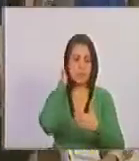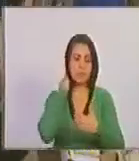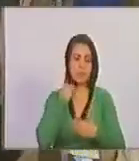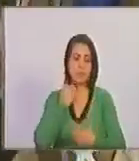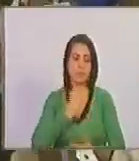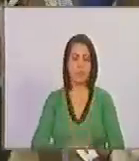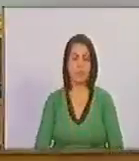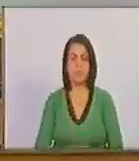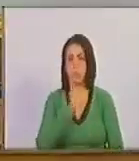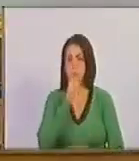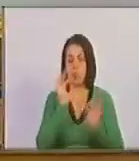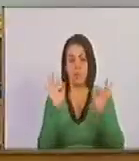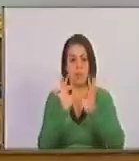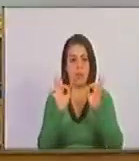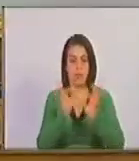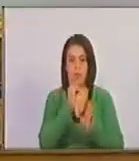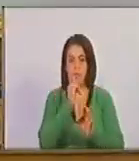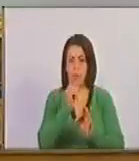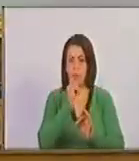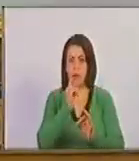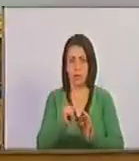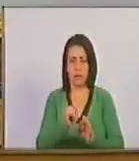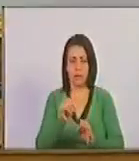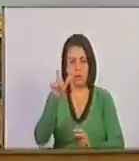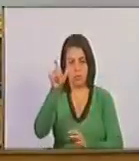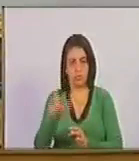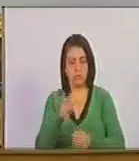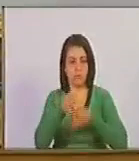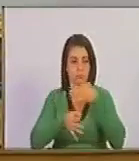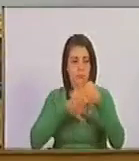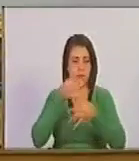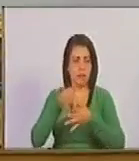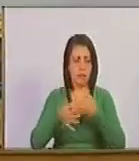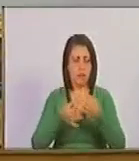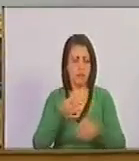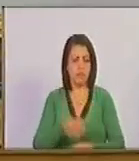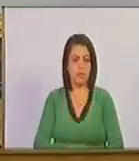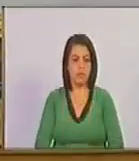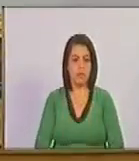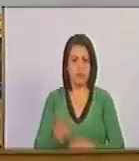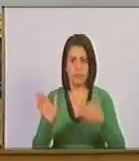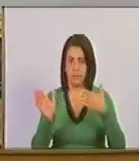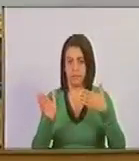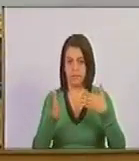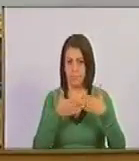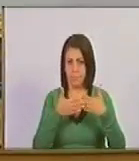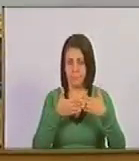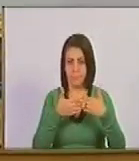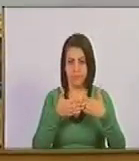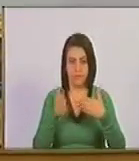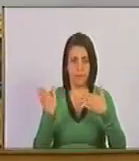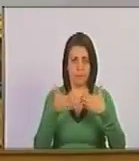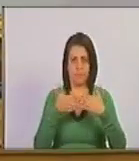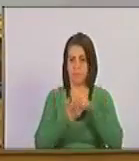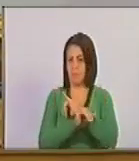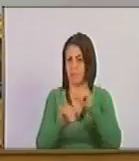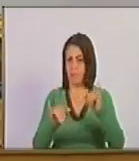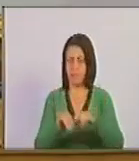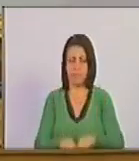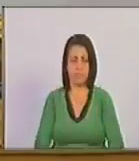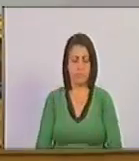no tenemos a más nadie anotado en el derecho de palabra se va a cerrar se cierra